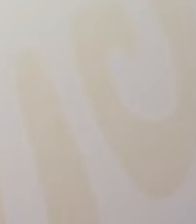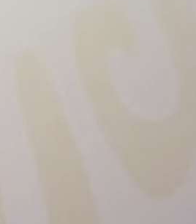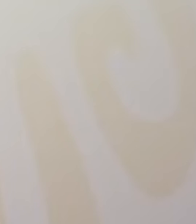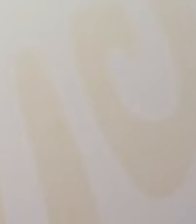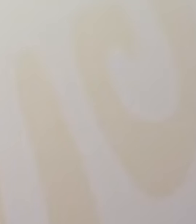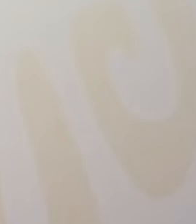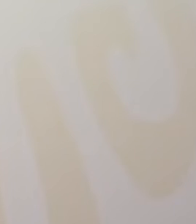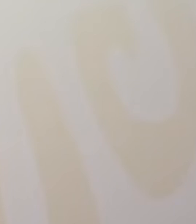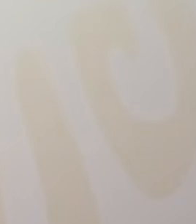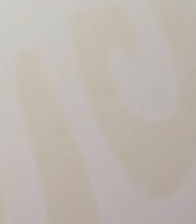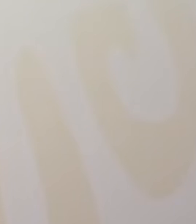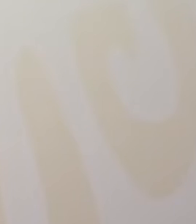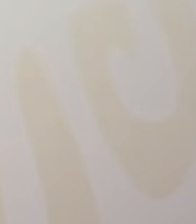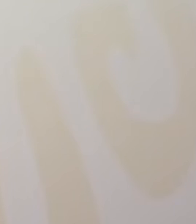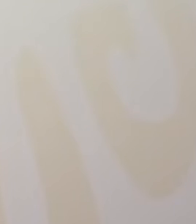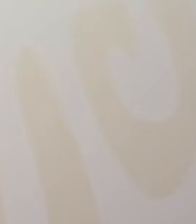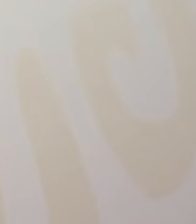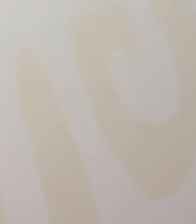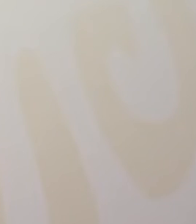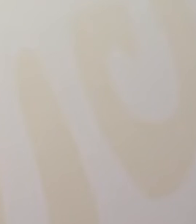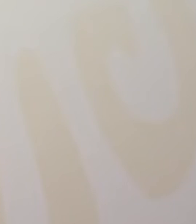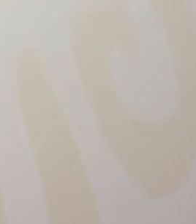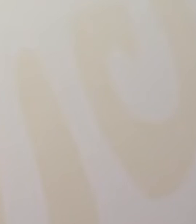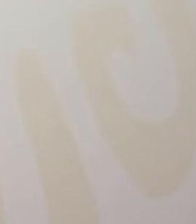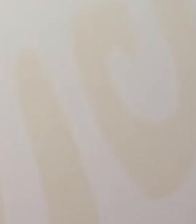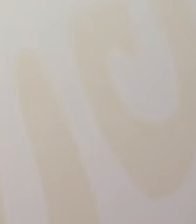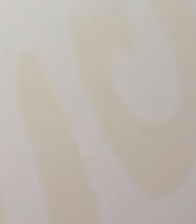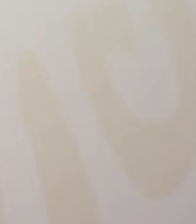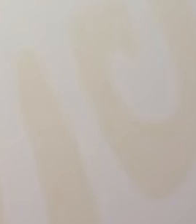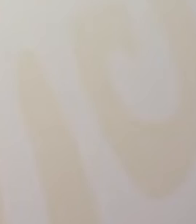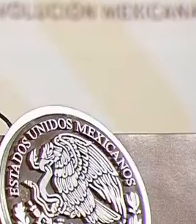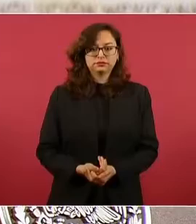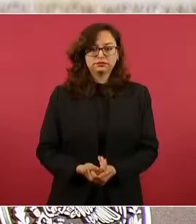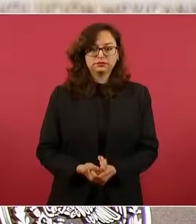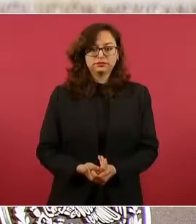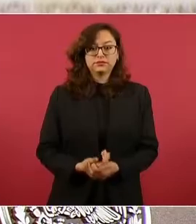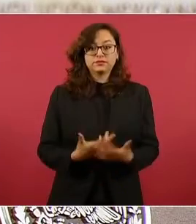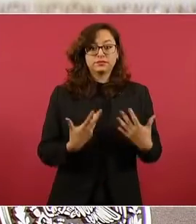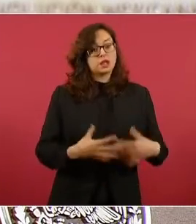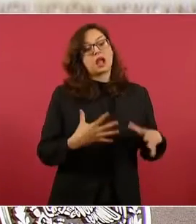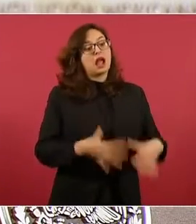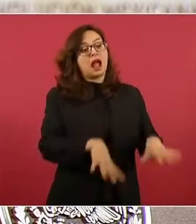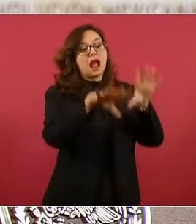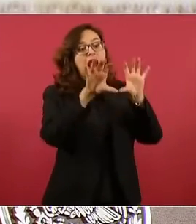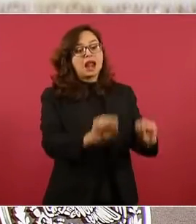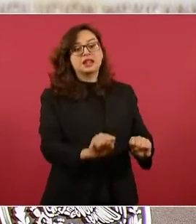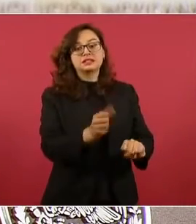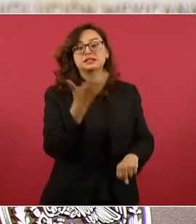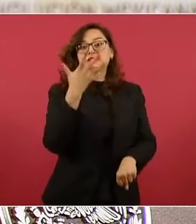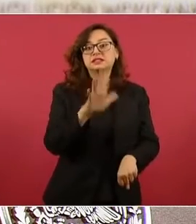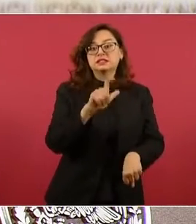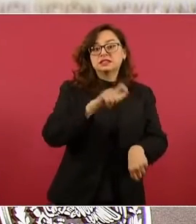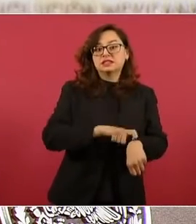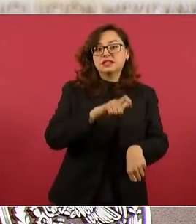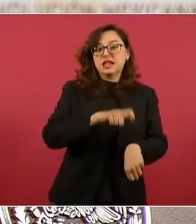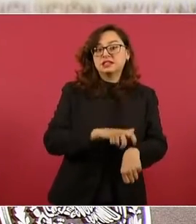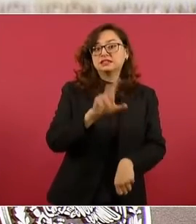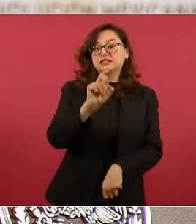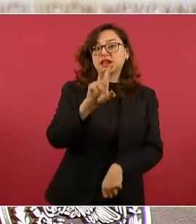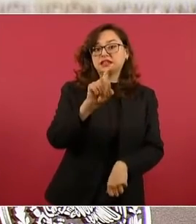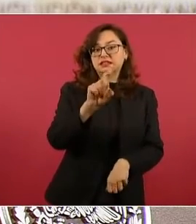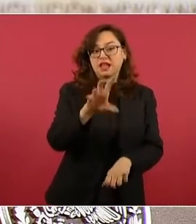y no, la detención fue a las 10.05